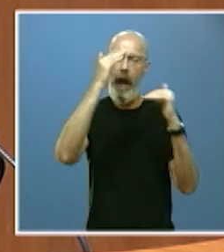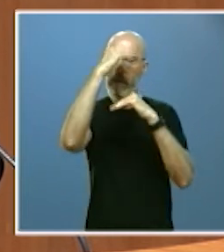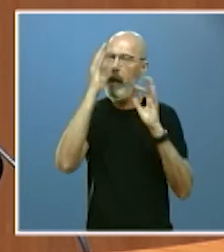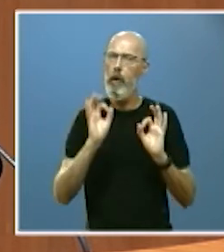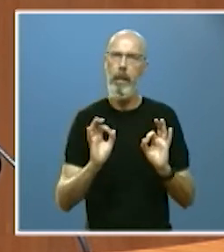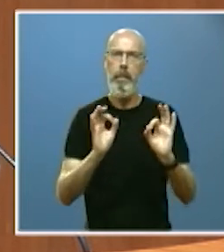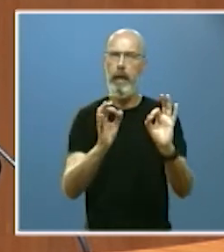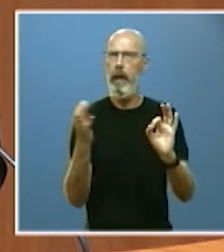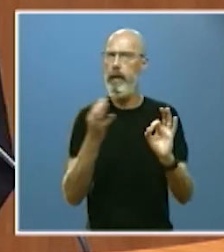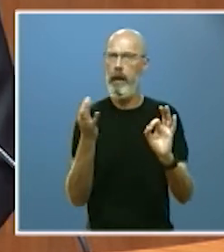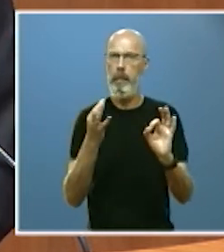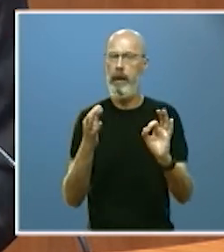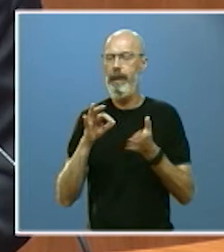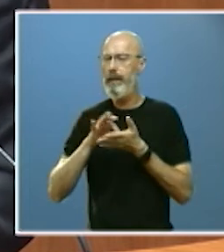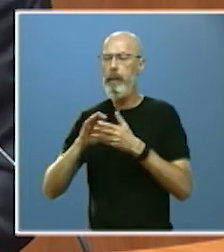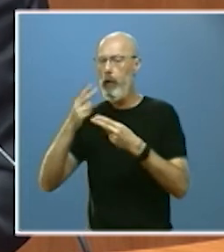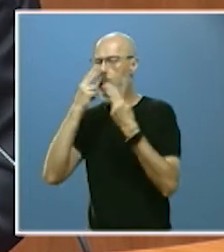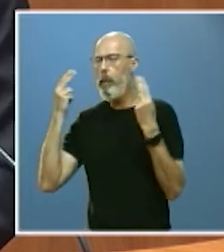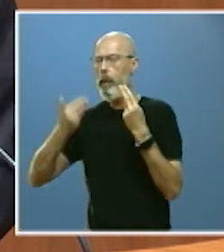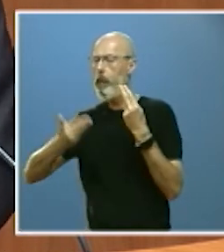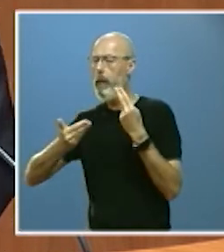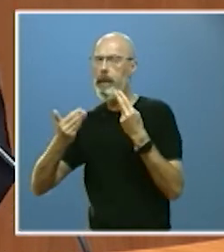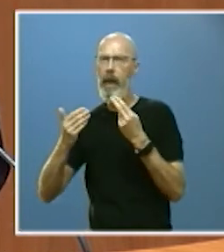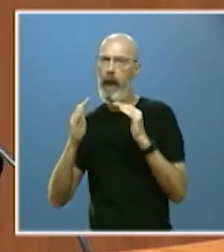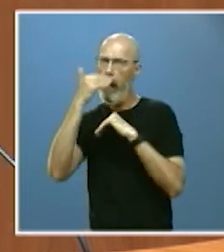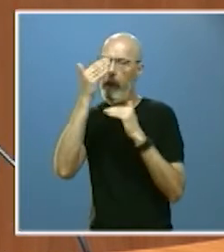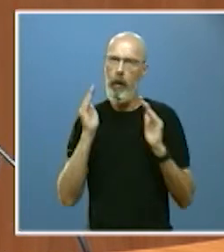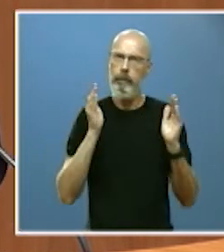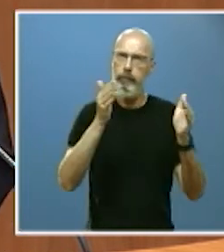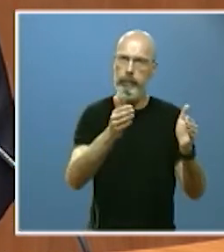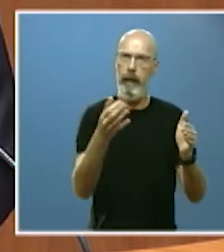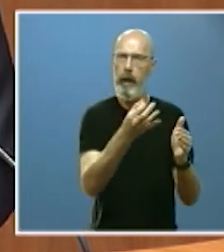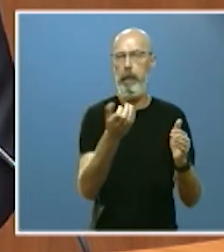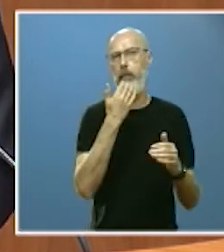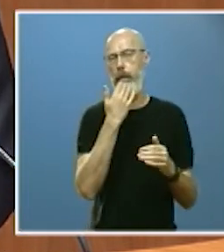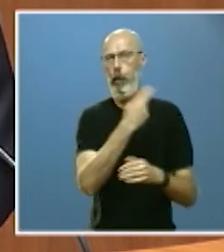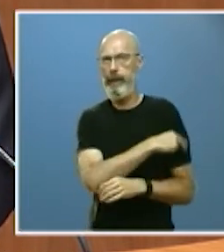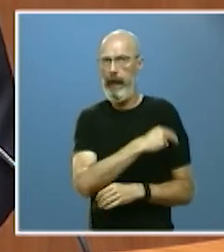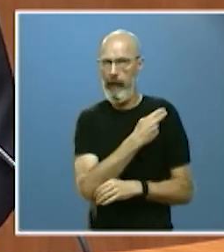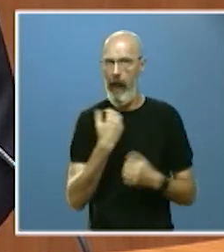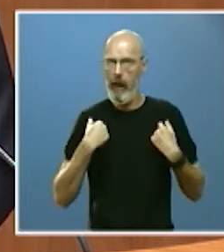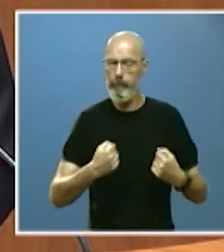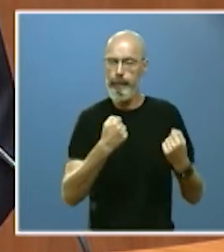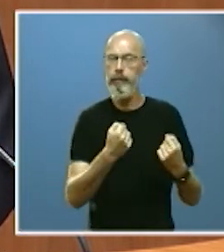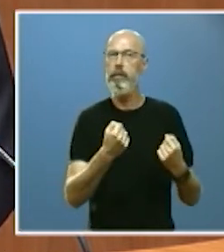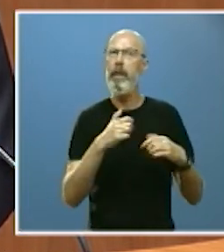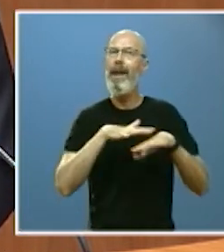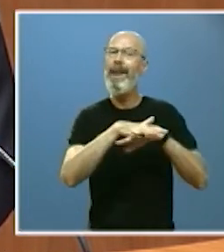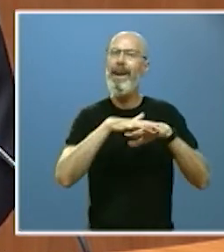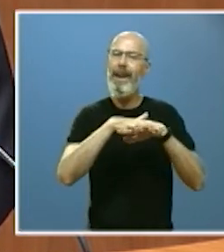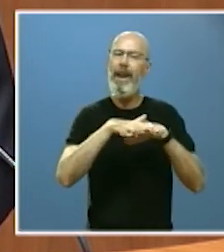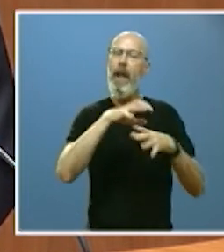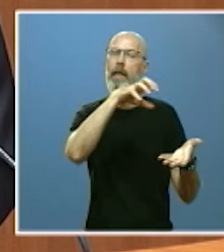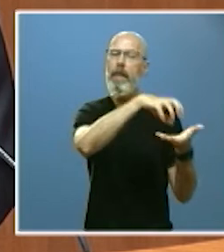todos nuestros servicios públicos fundamentales y así nuestra sanidad cuenta con la mayor red de centros